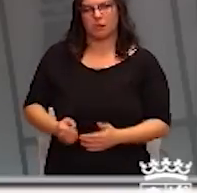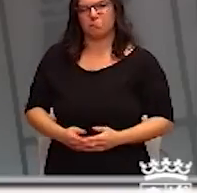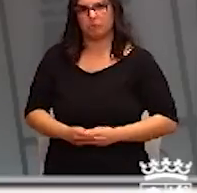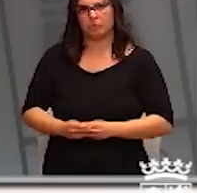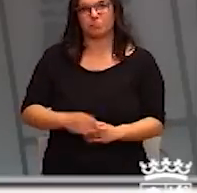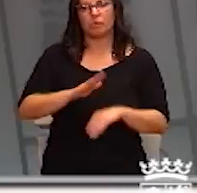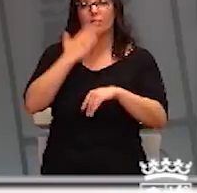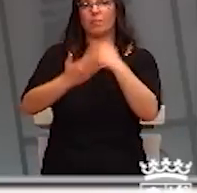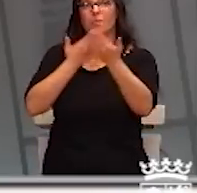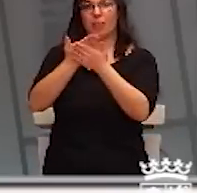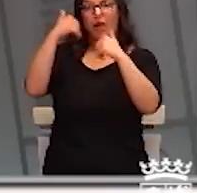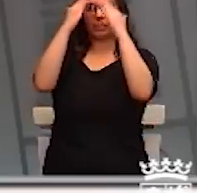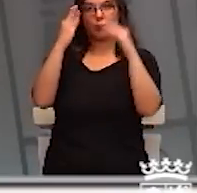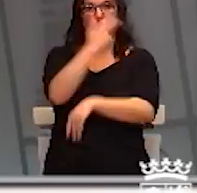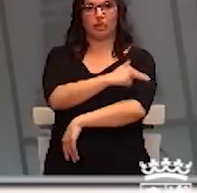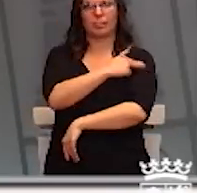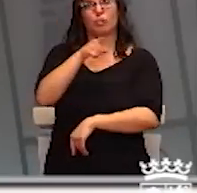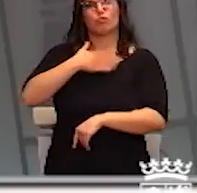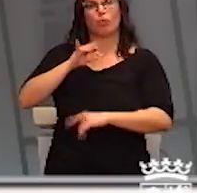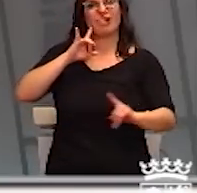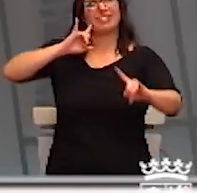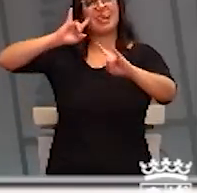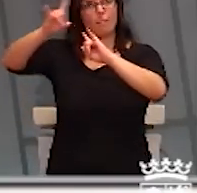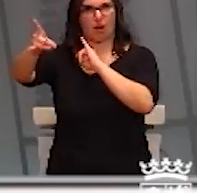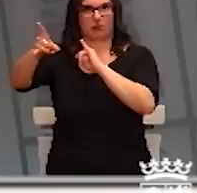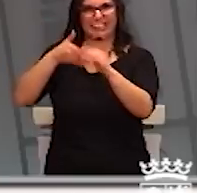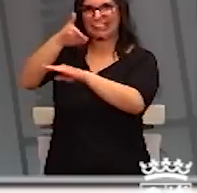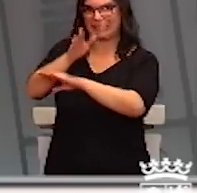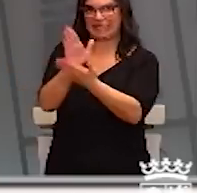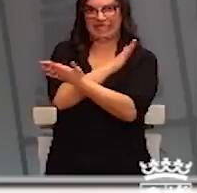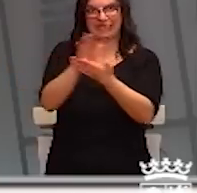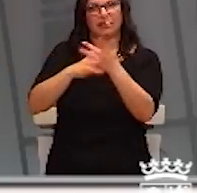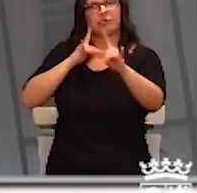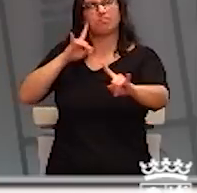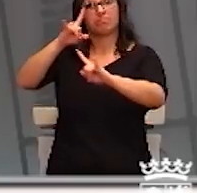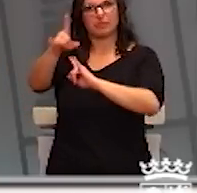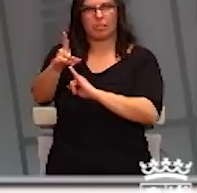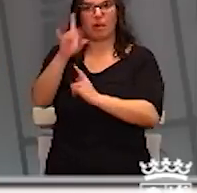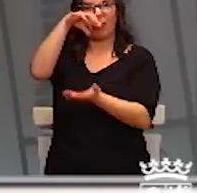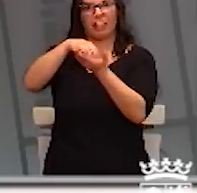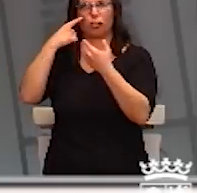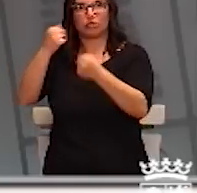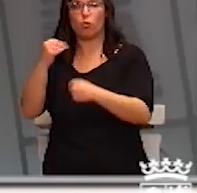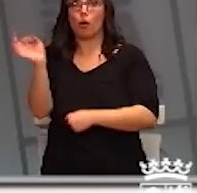solicitar atención sanitaria, podrán contactar telefónicamente con su centro de salud o con el teléfono 900-222